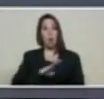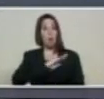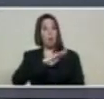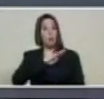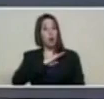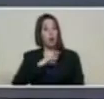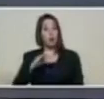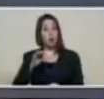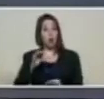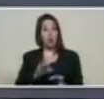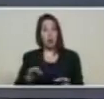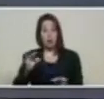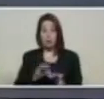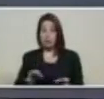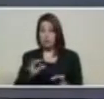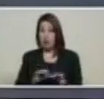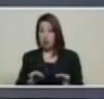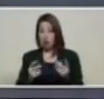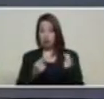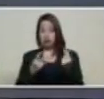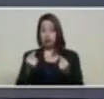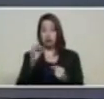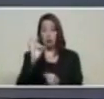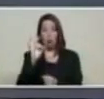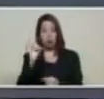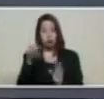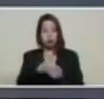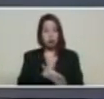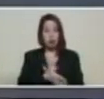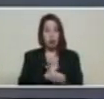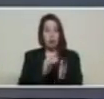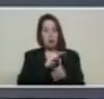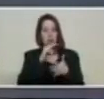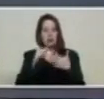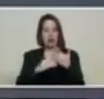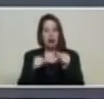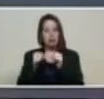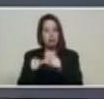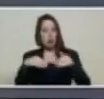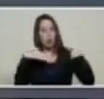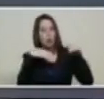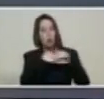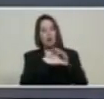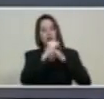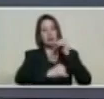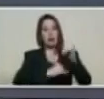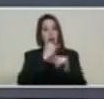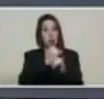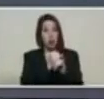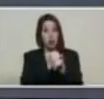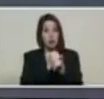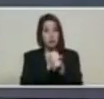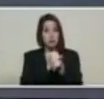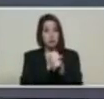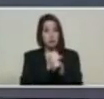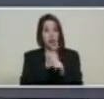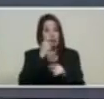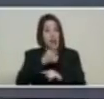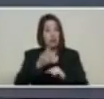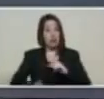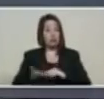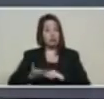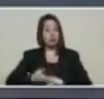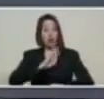la monetización, la materialización de unas reservas internacionales que se vayan consolidando,